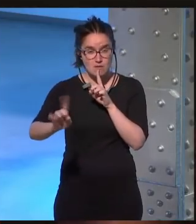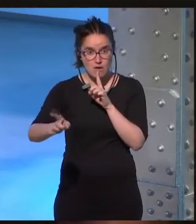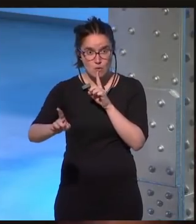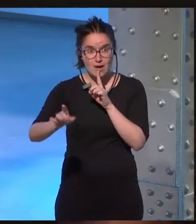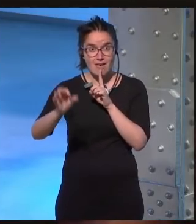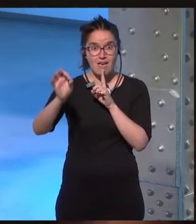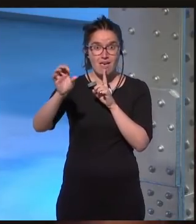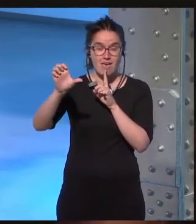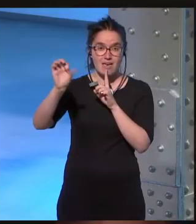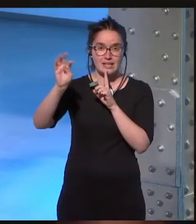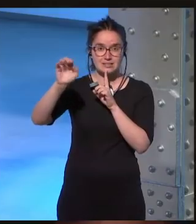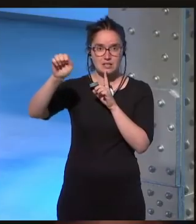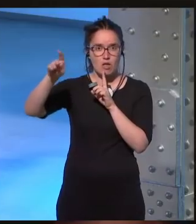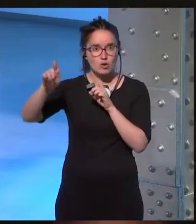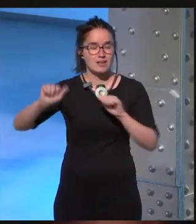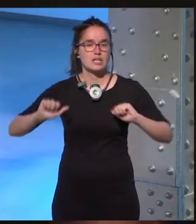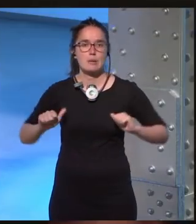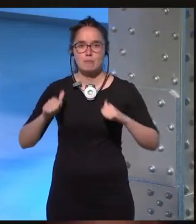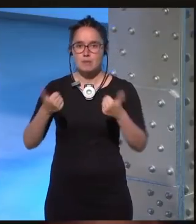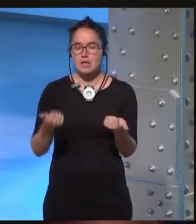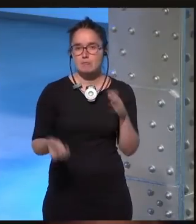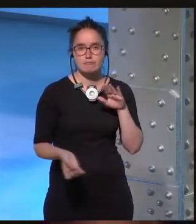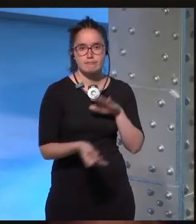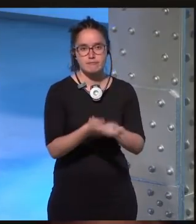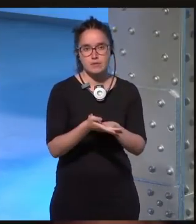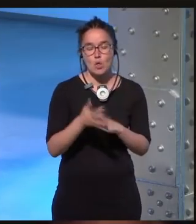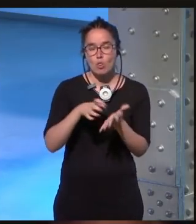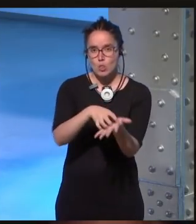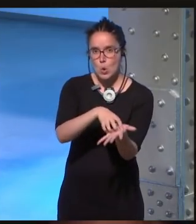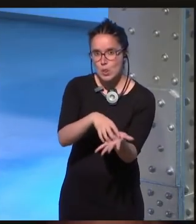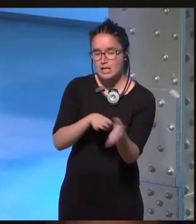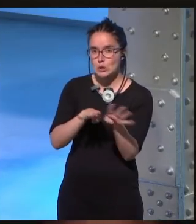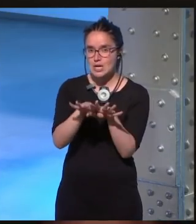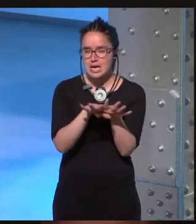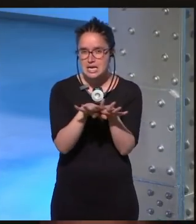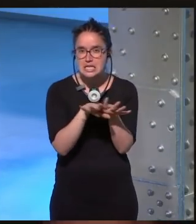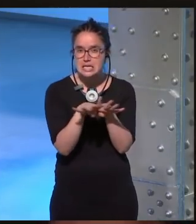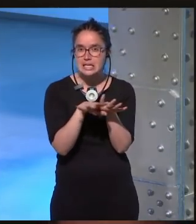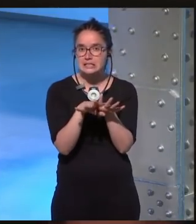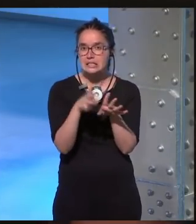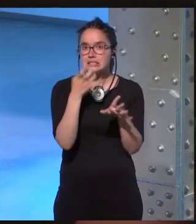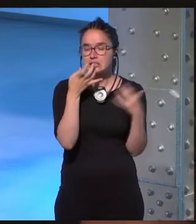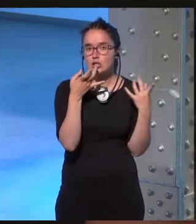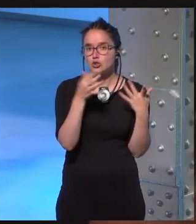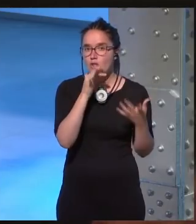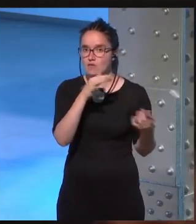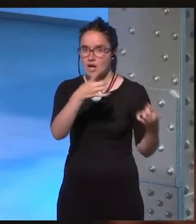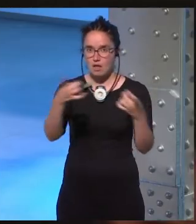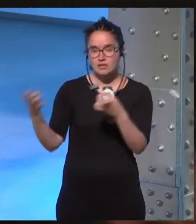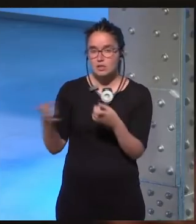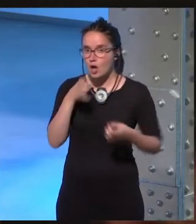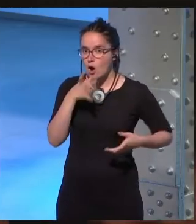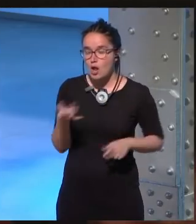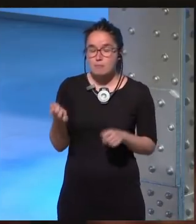y ya nos están bueno empezando a surgir dudas o críticas de si sigue siendo necesario ahora que